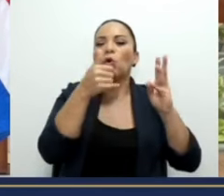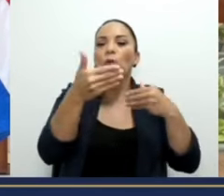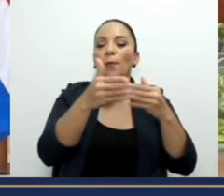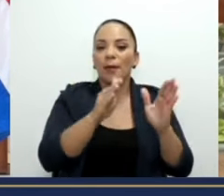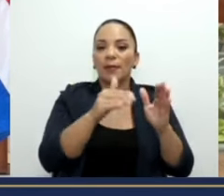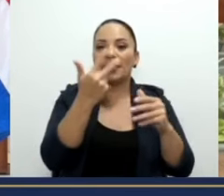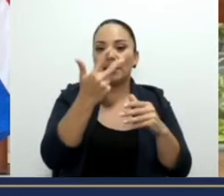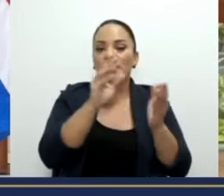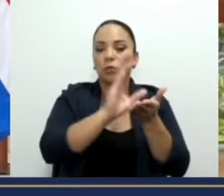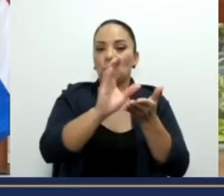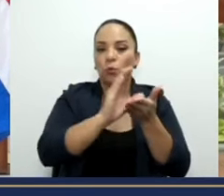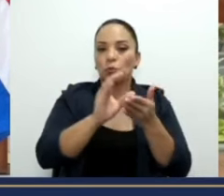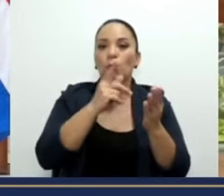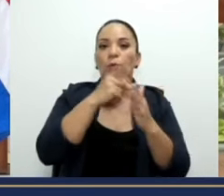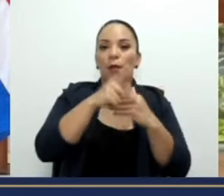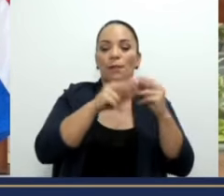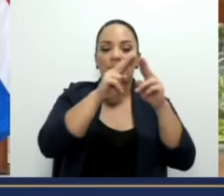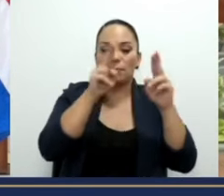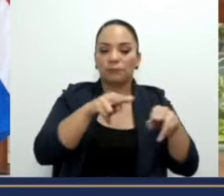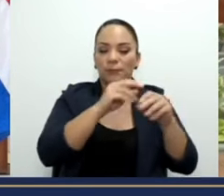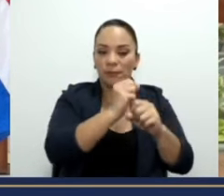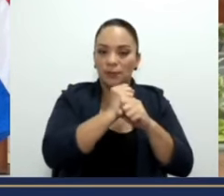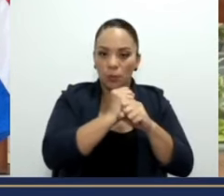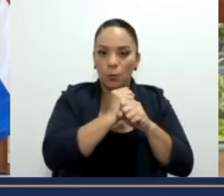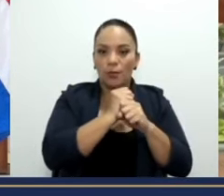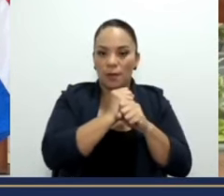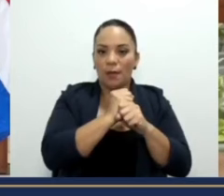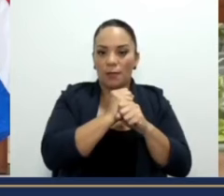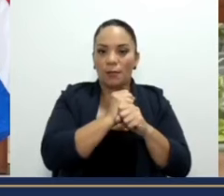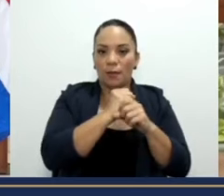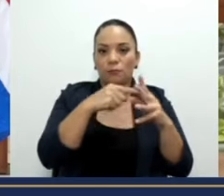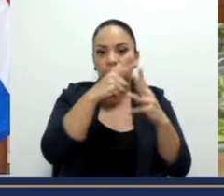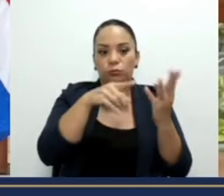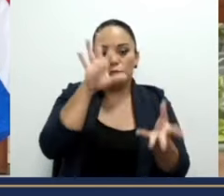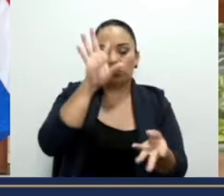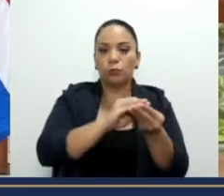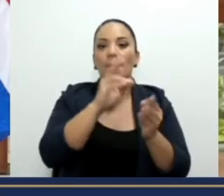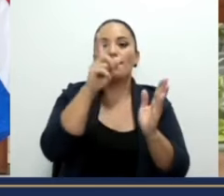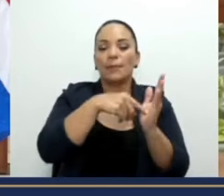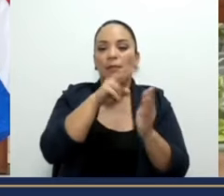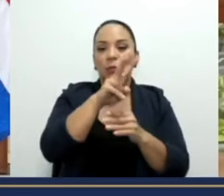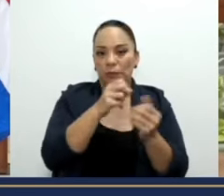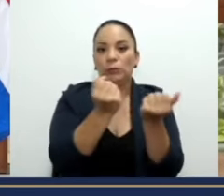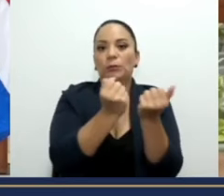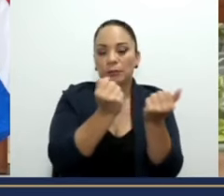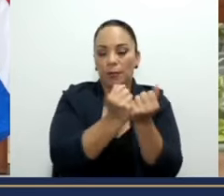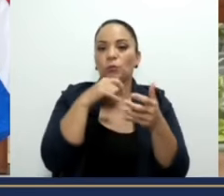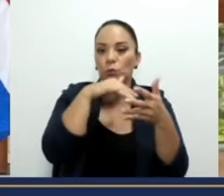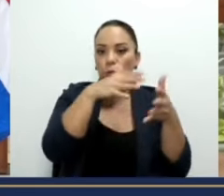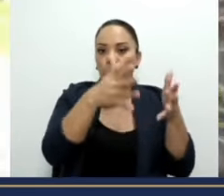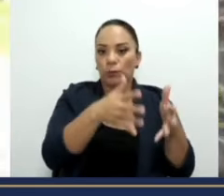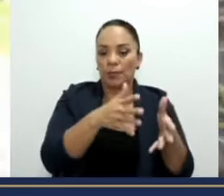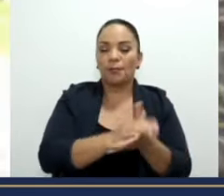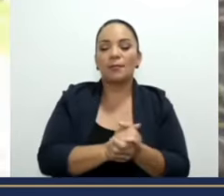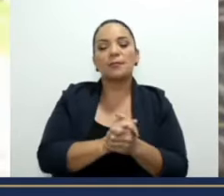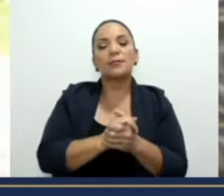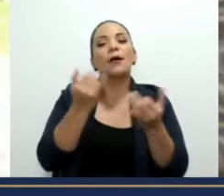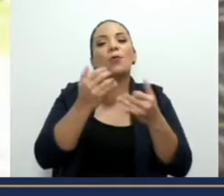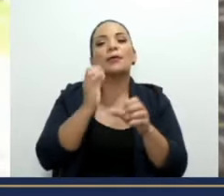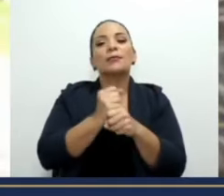tres cursos, en un programa de ciberseguridad, que juntos van a sumar mil doscientos cupos. Y estamos creando un